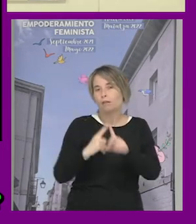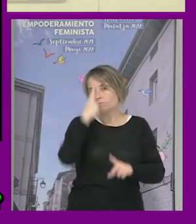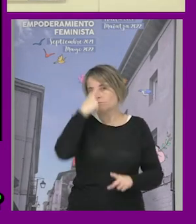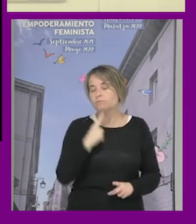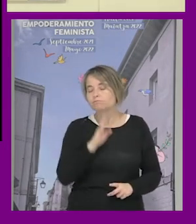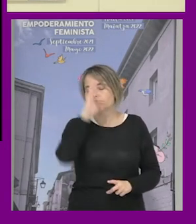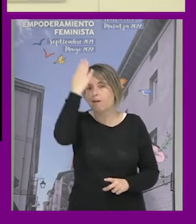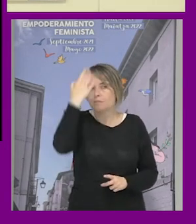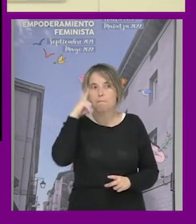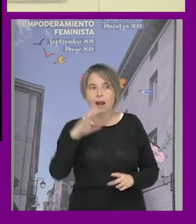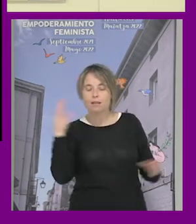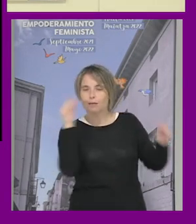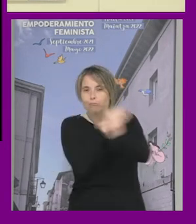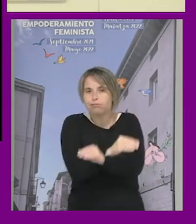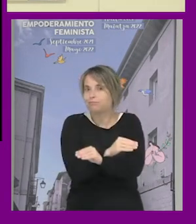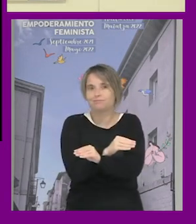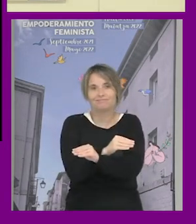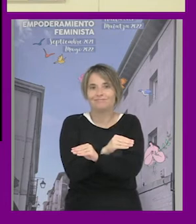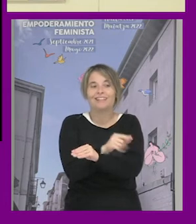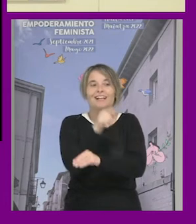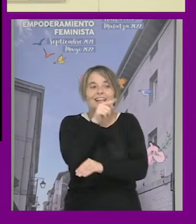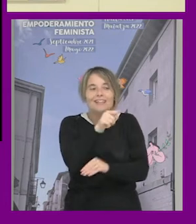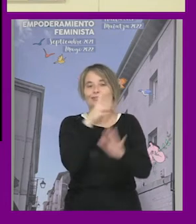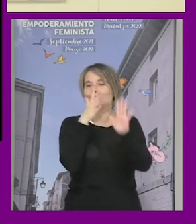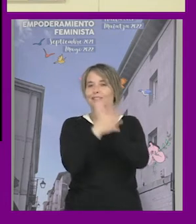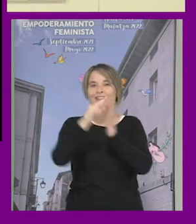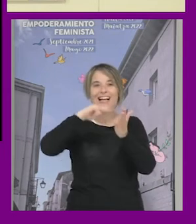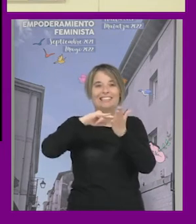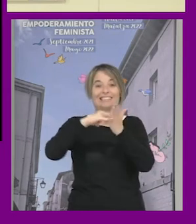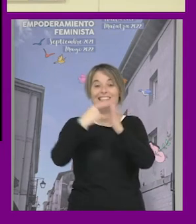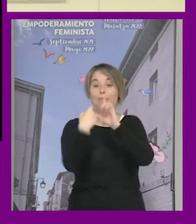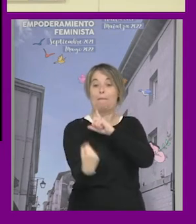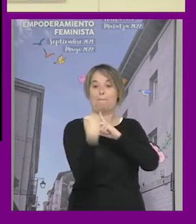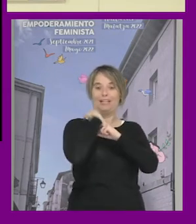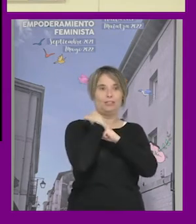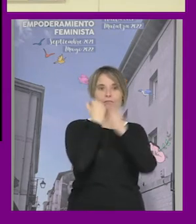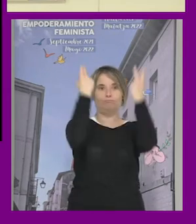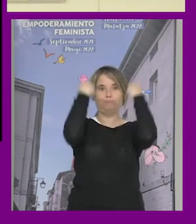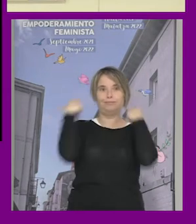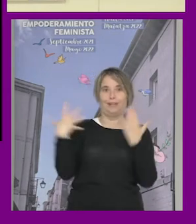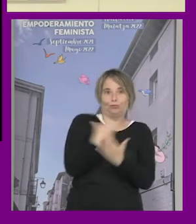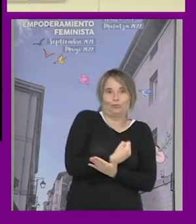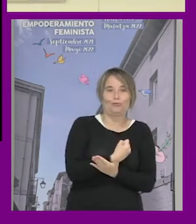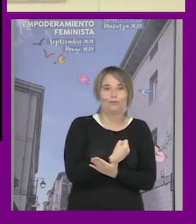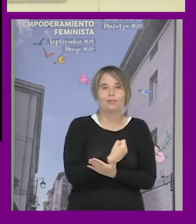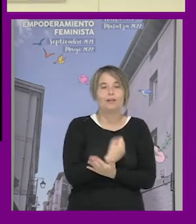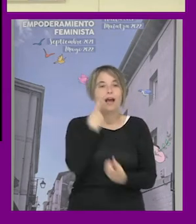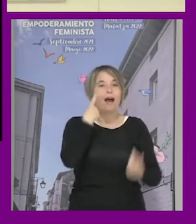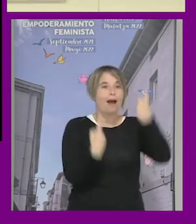tocaba ¿no? y por lo tanto eso entender que es un sistema de opresión que nos oprime a todas digamos ¿no? que a veces hay versiones de este cuadro